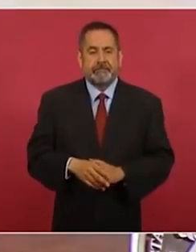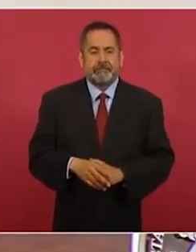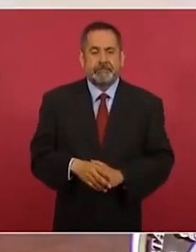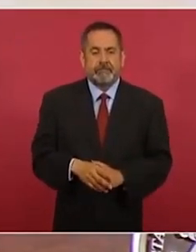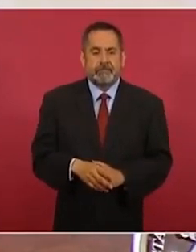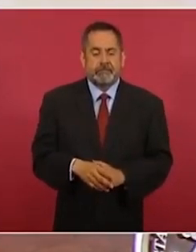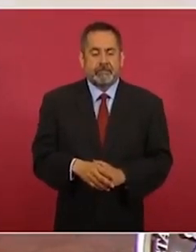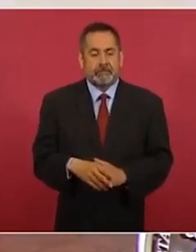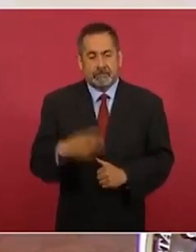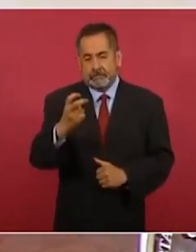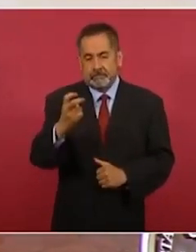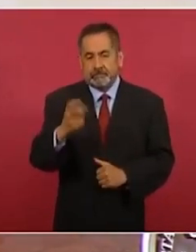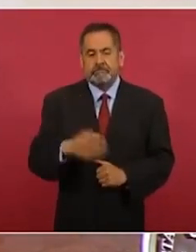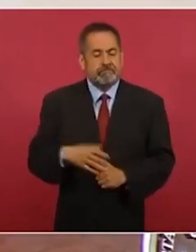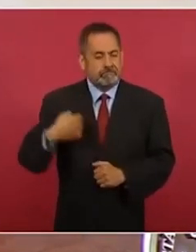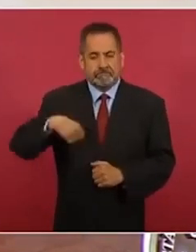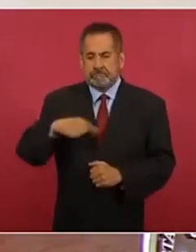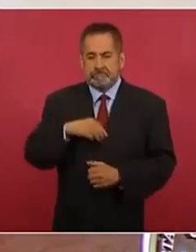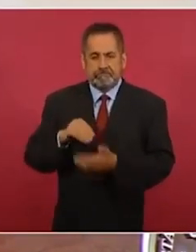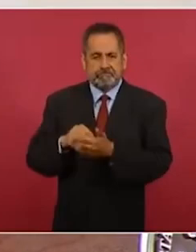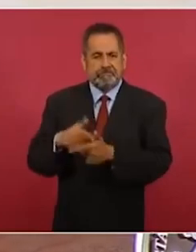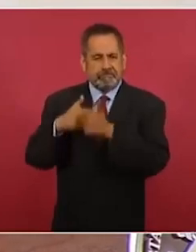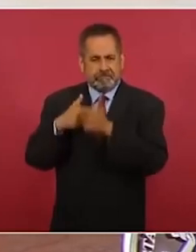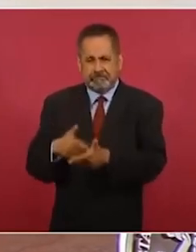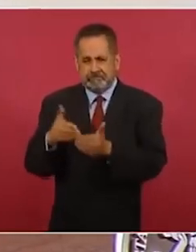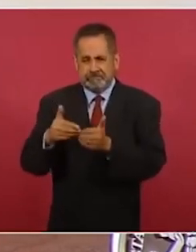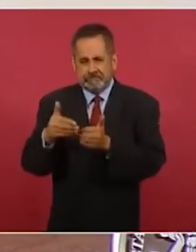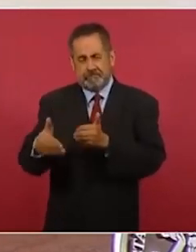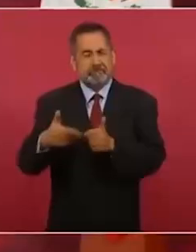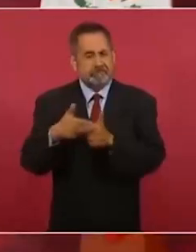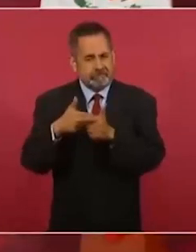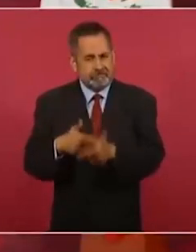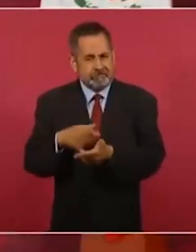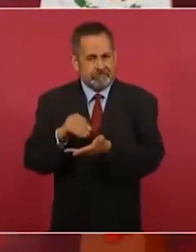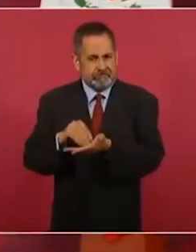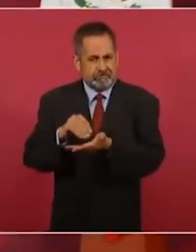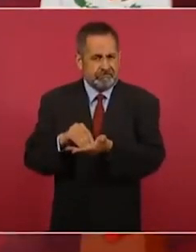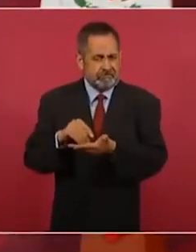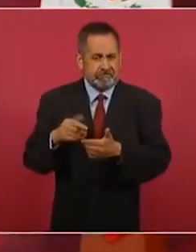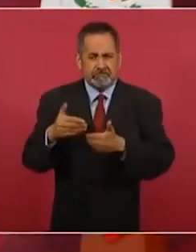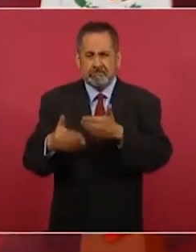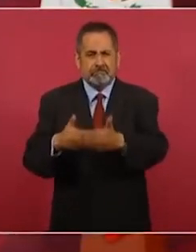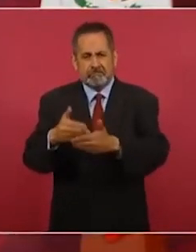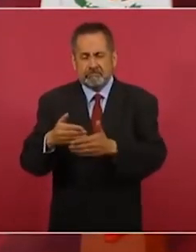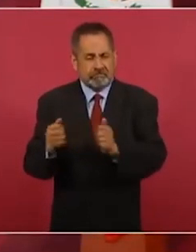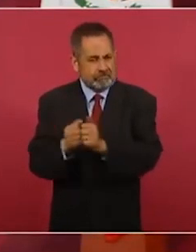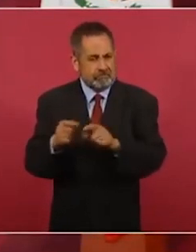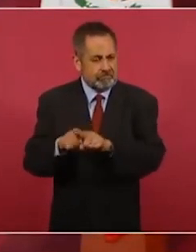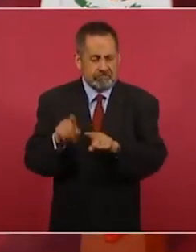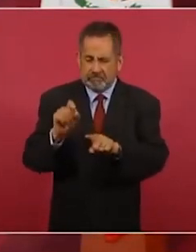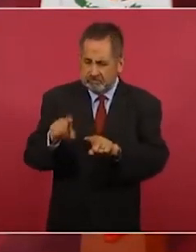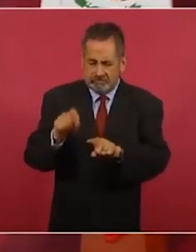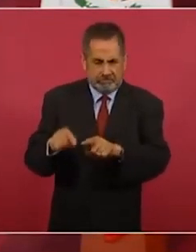entonces nosotros vamos a seguir vamos a seguir con lo mismo